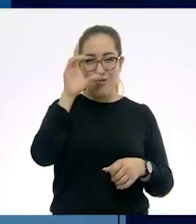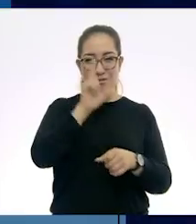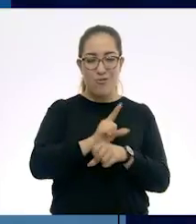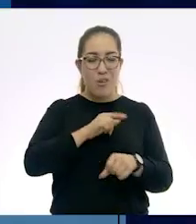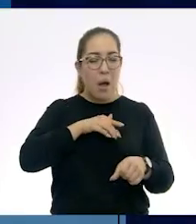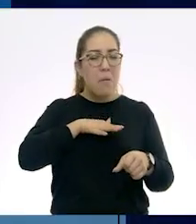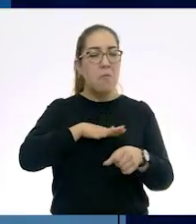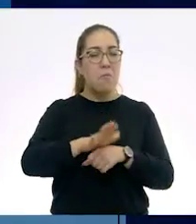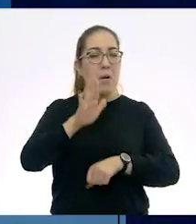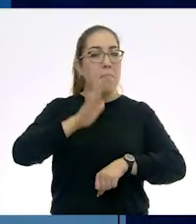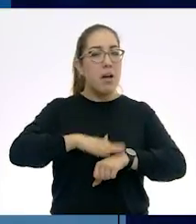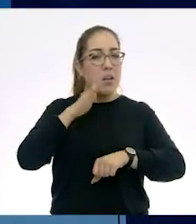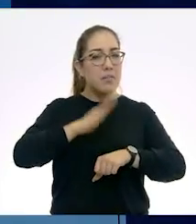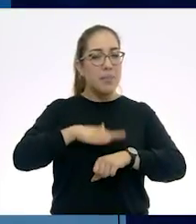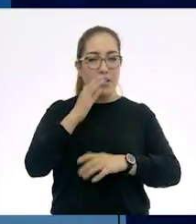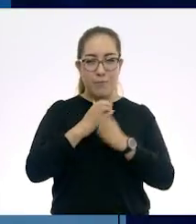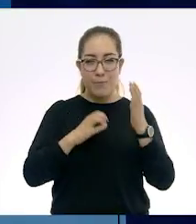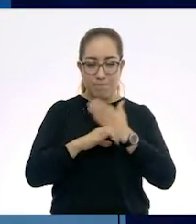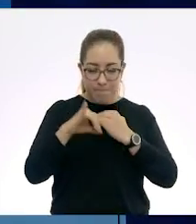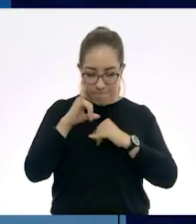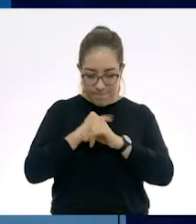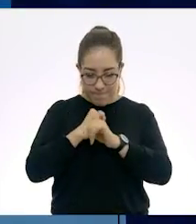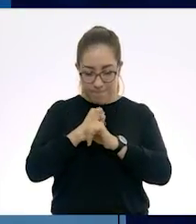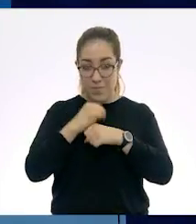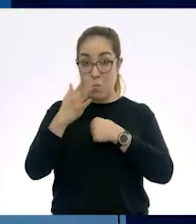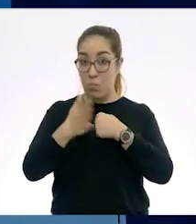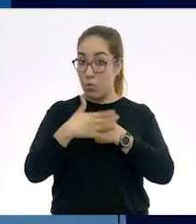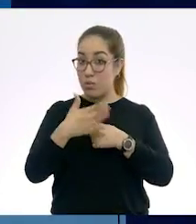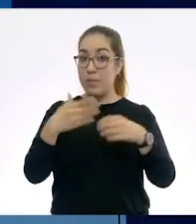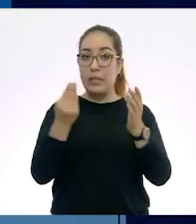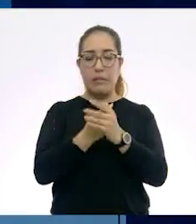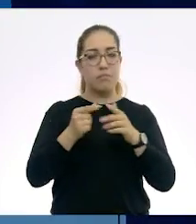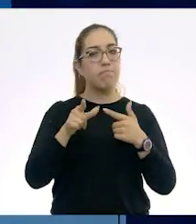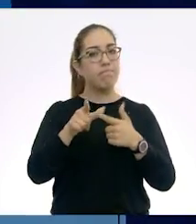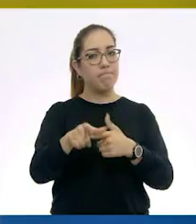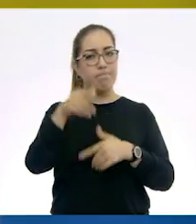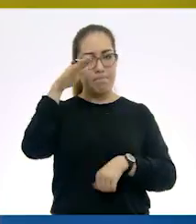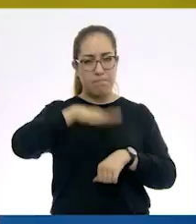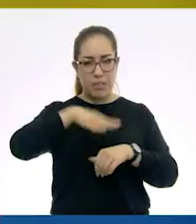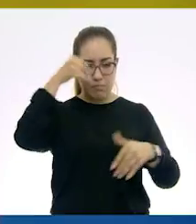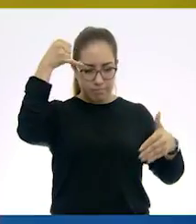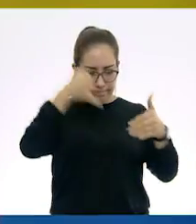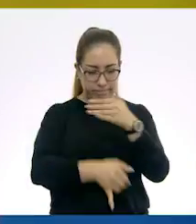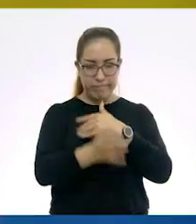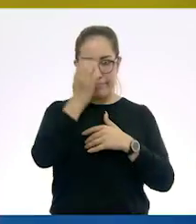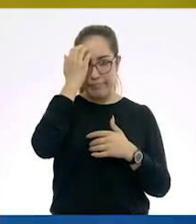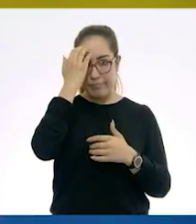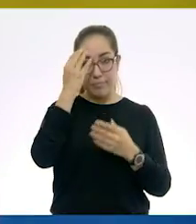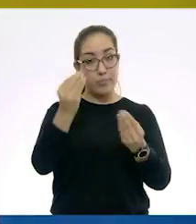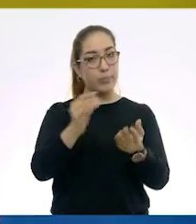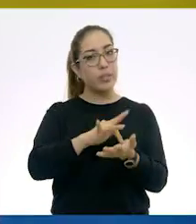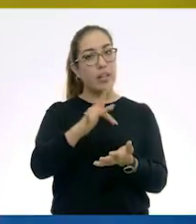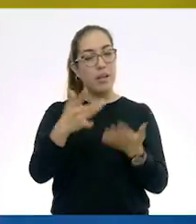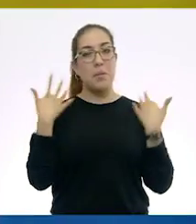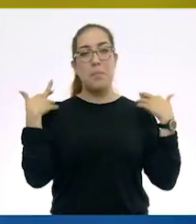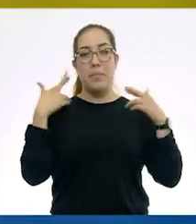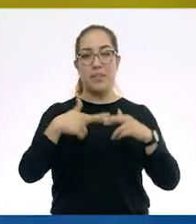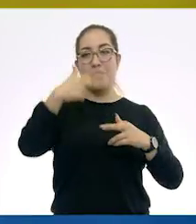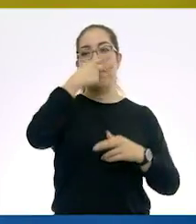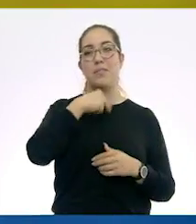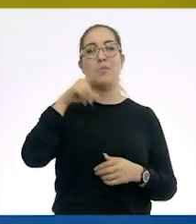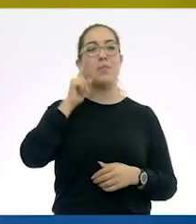en las sesiones que siguen vamos a ahondar en cada una de estas civilizaciones. Les damos las gracias a los maestros y